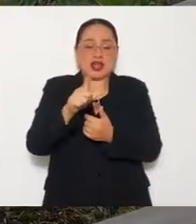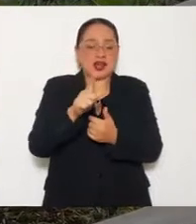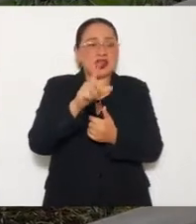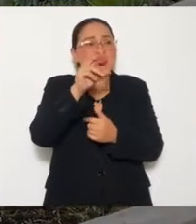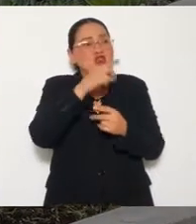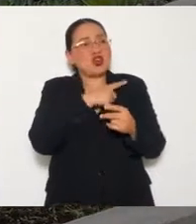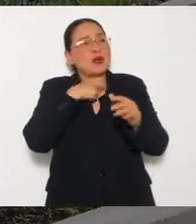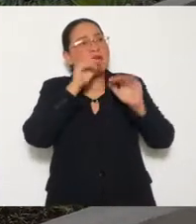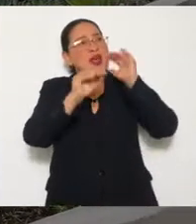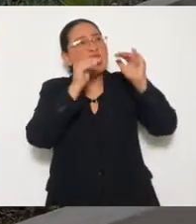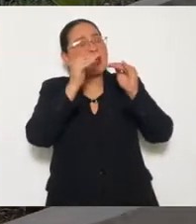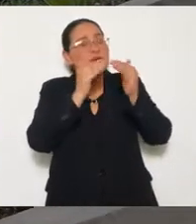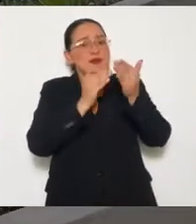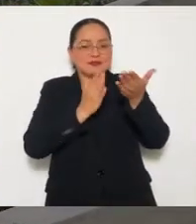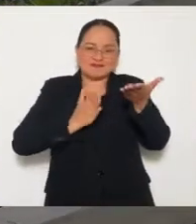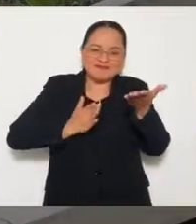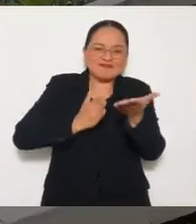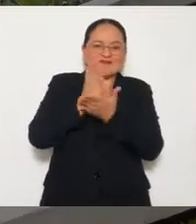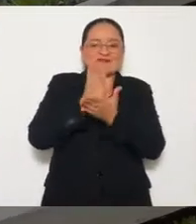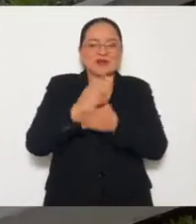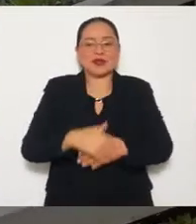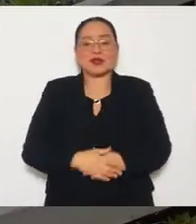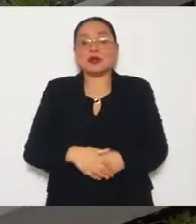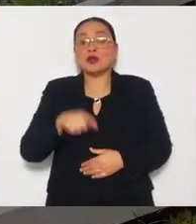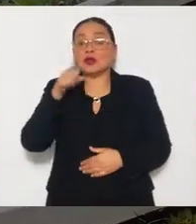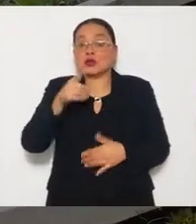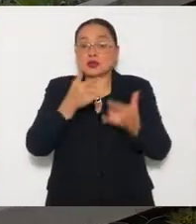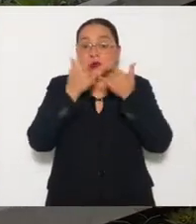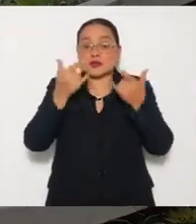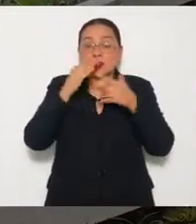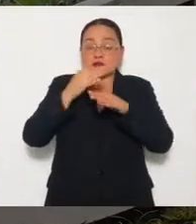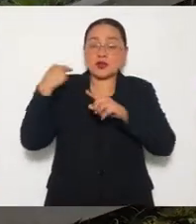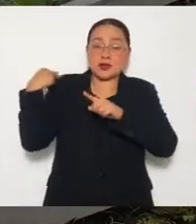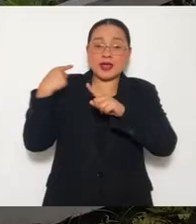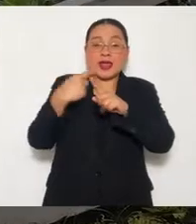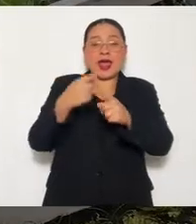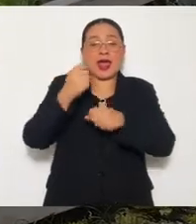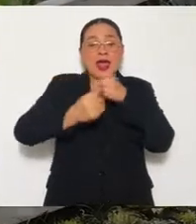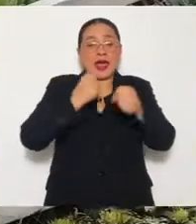Platícanos una buena y una mala experiencia durante toda tu trayectoria como servidor público.